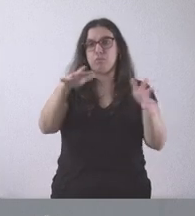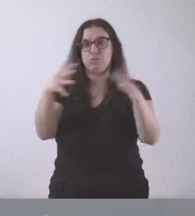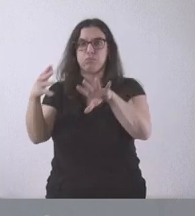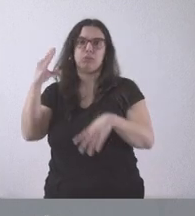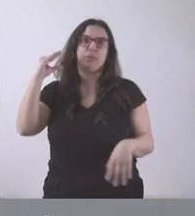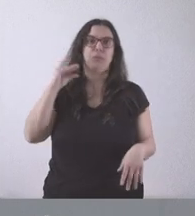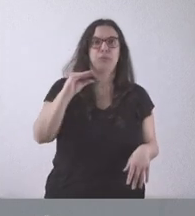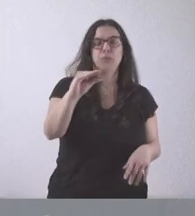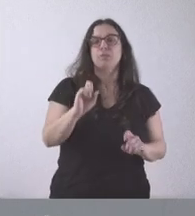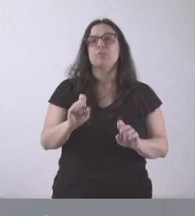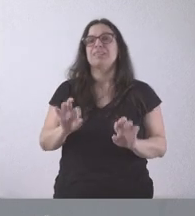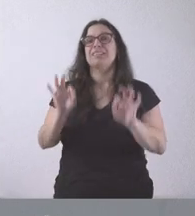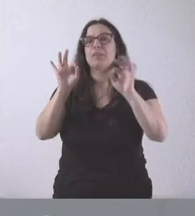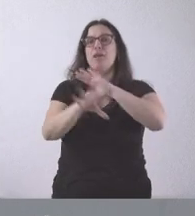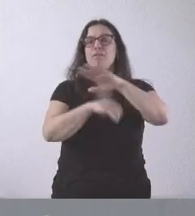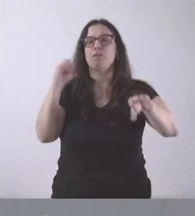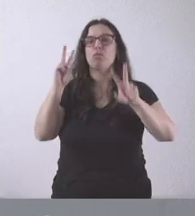fondos de la nueva generación europea.